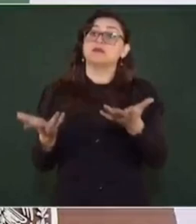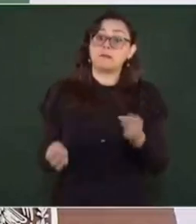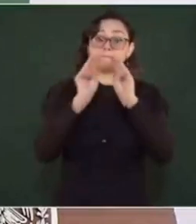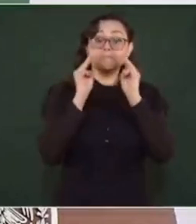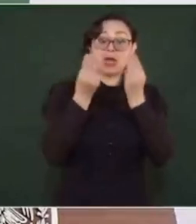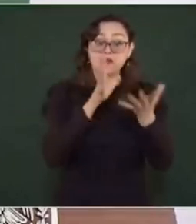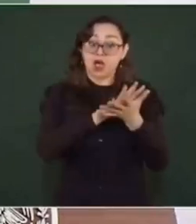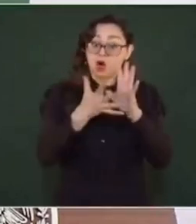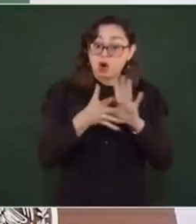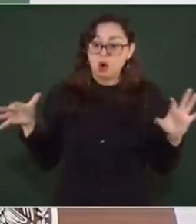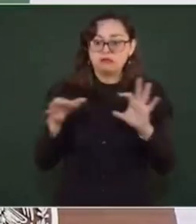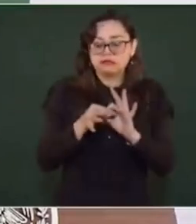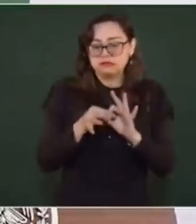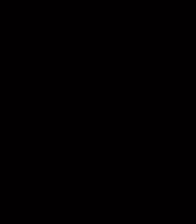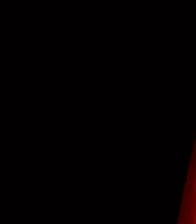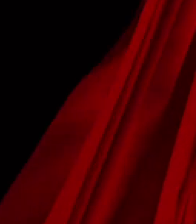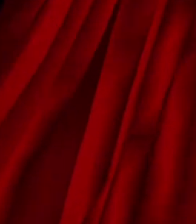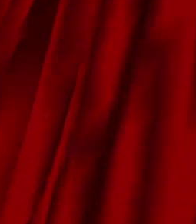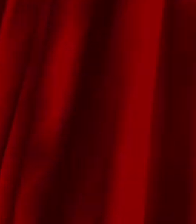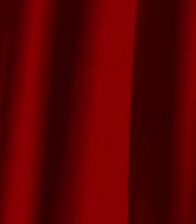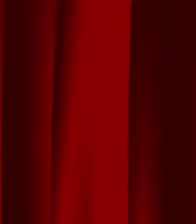no tengo todos los elementos.